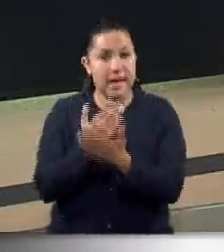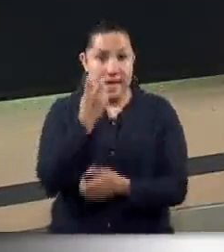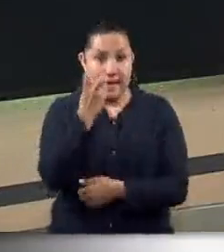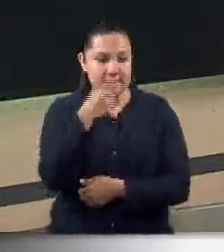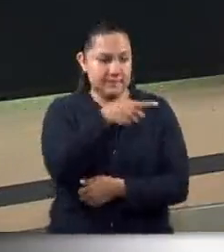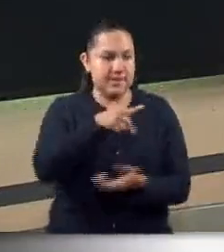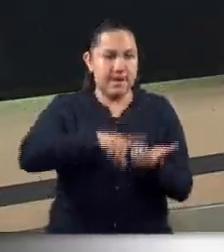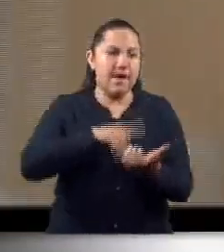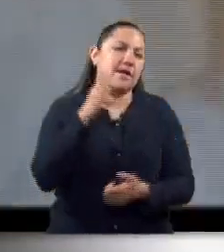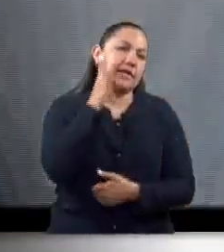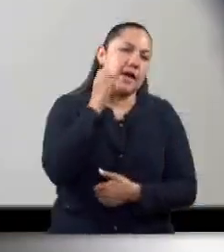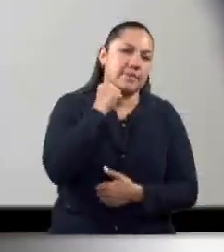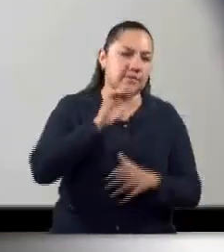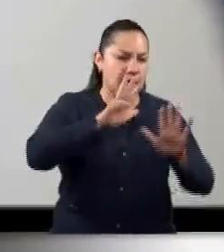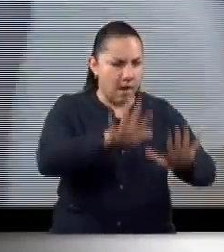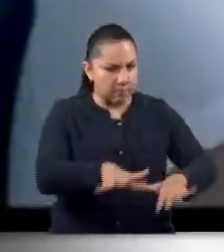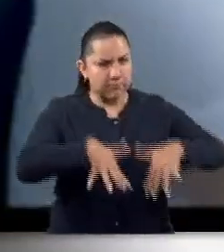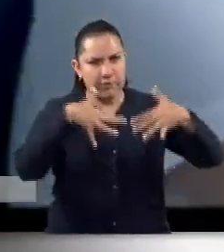con la información.